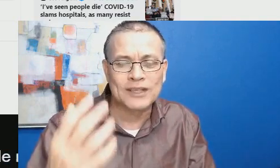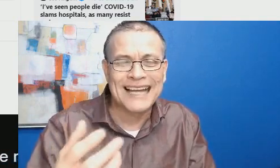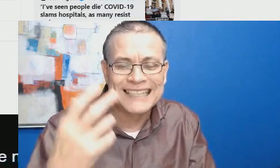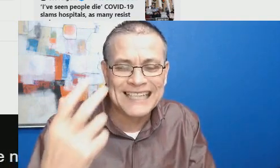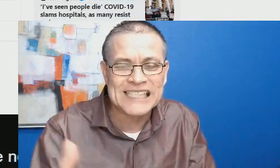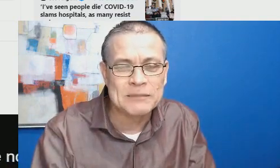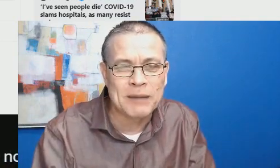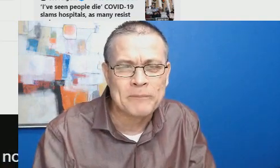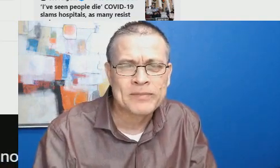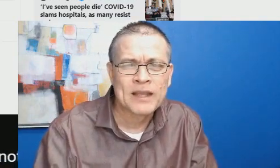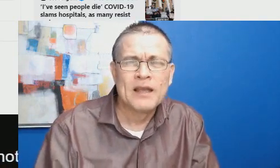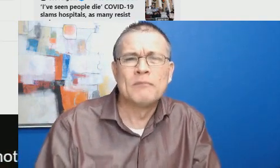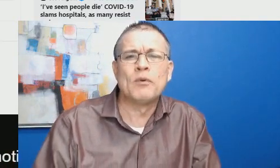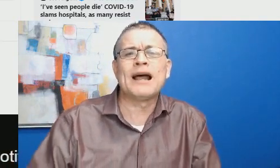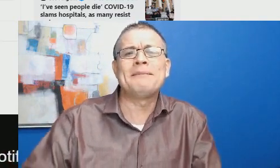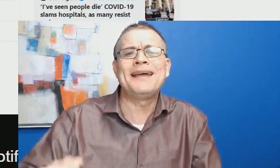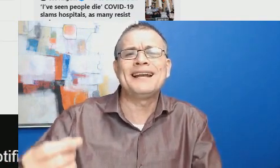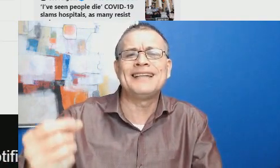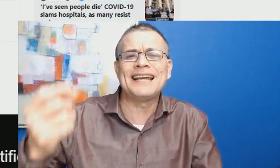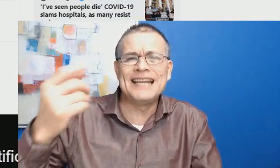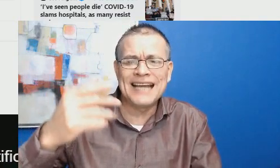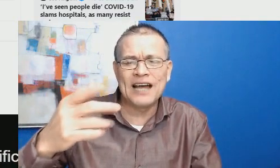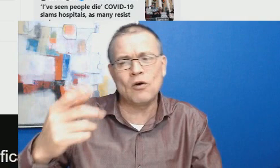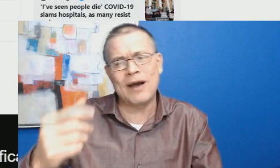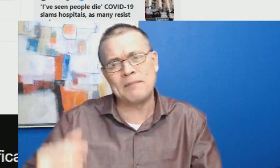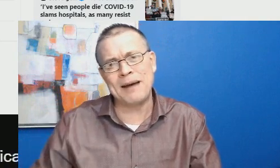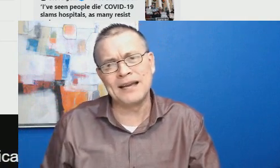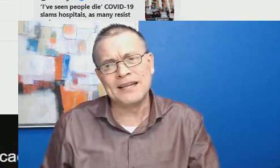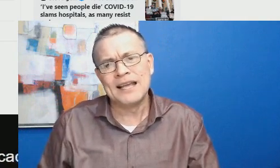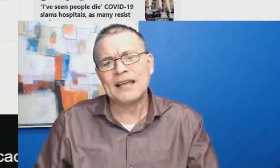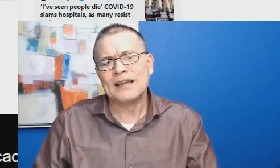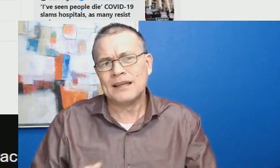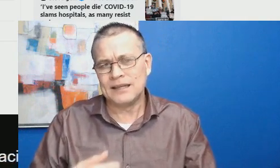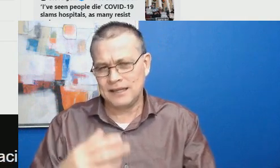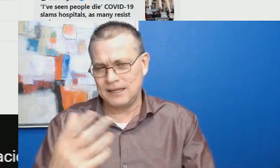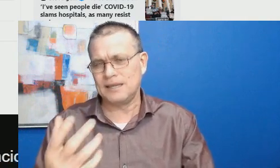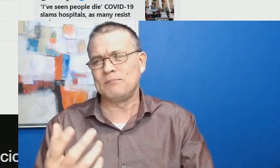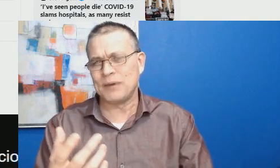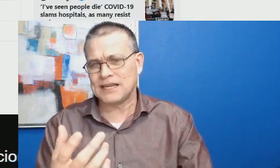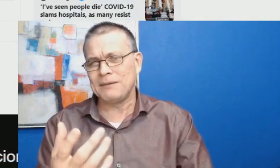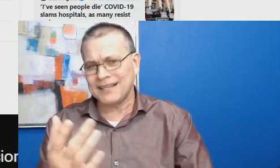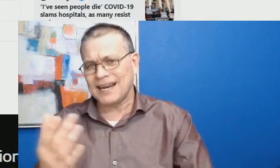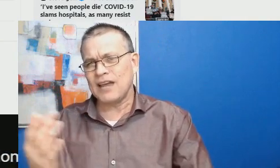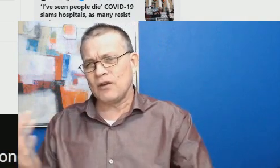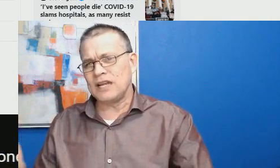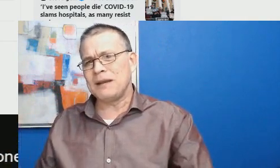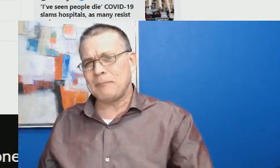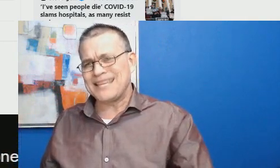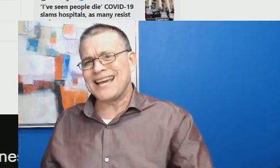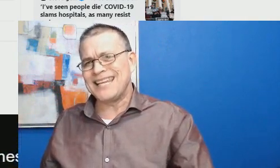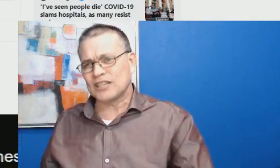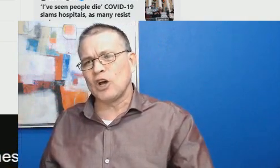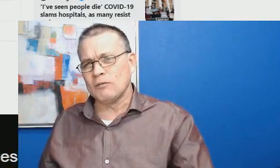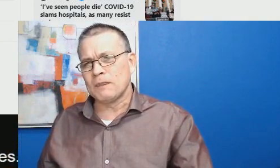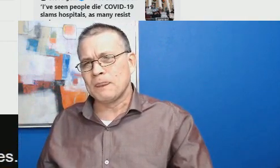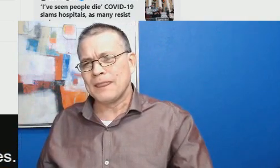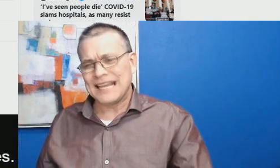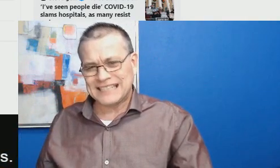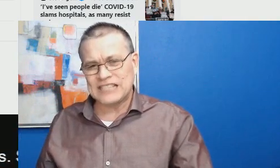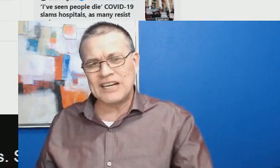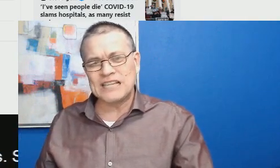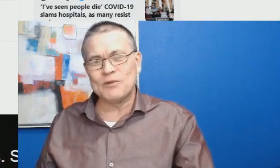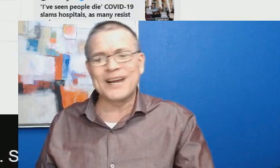importantísima por haber declinado al pan y, pues, haber dejado libre a Peña Nieto.